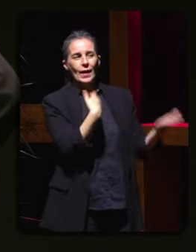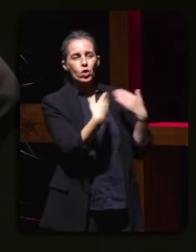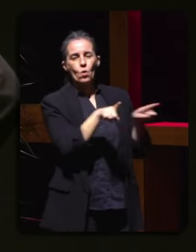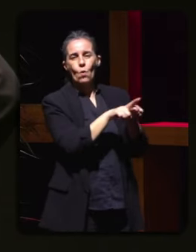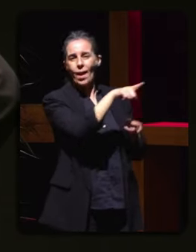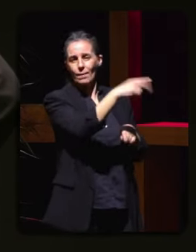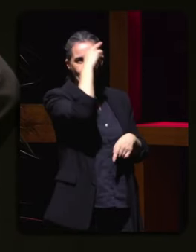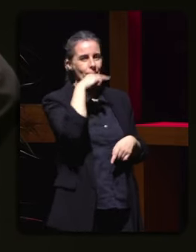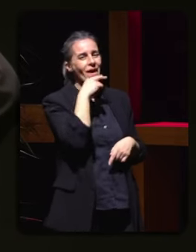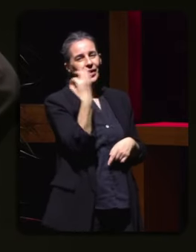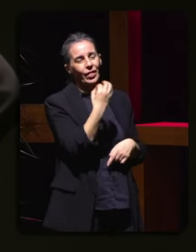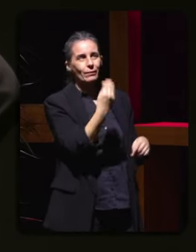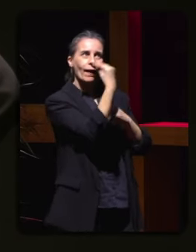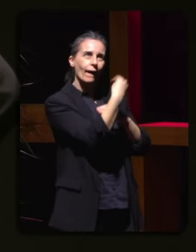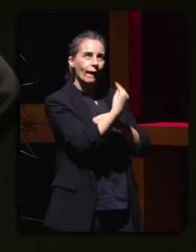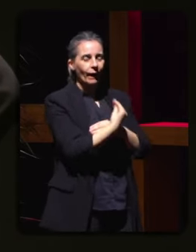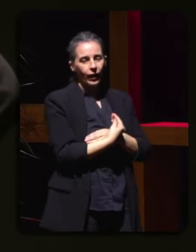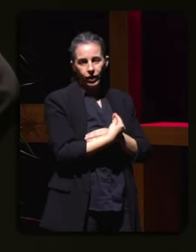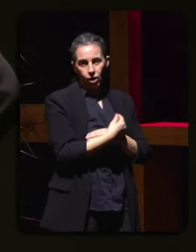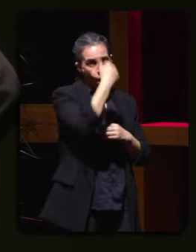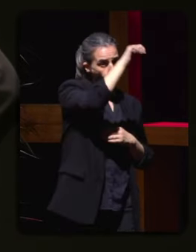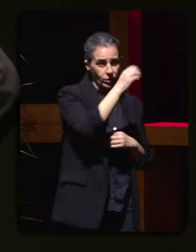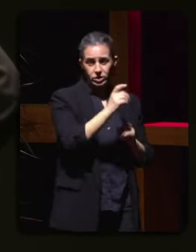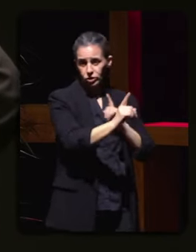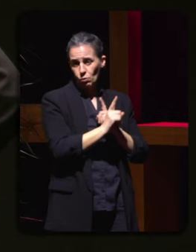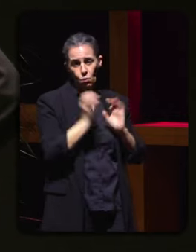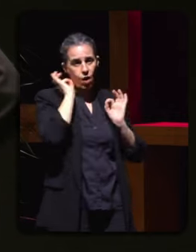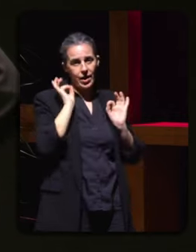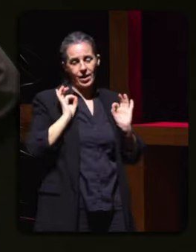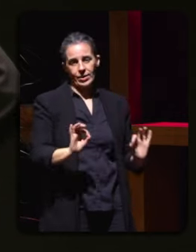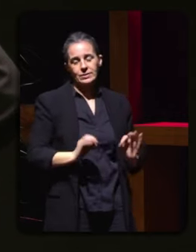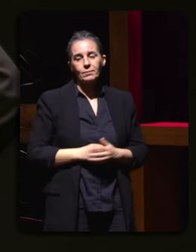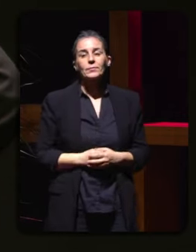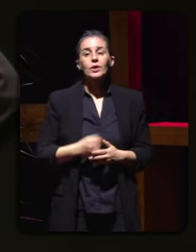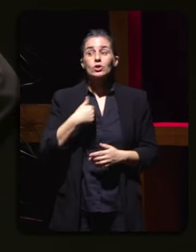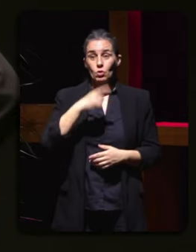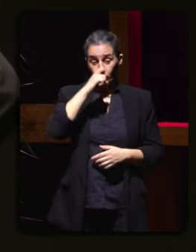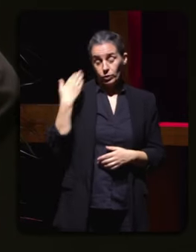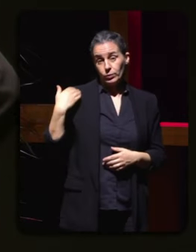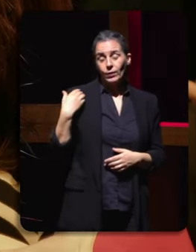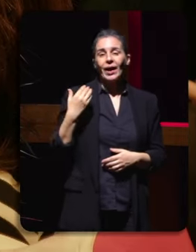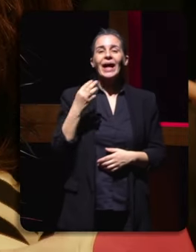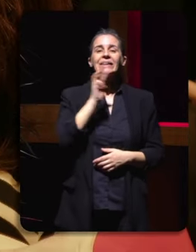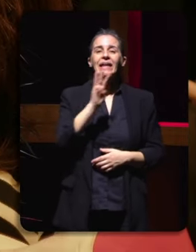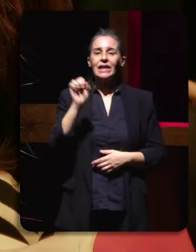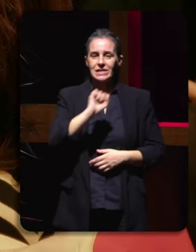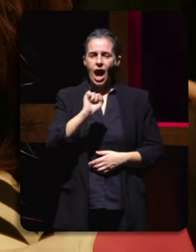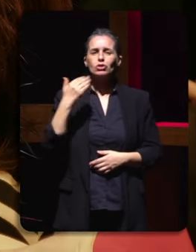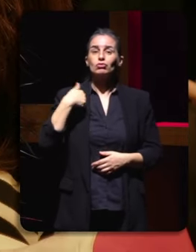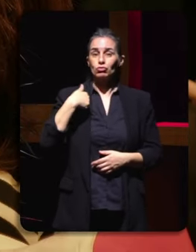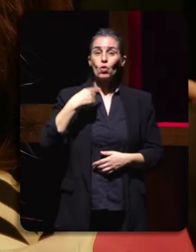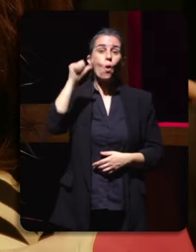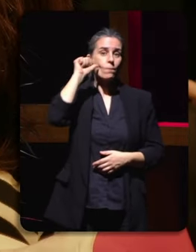utilizar os homens con respecto as mulleres estando embarazada hai 33 anos desto xa